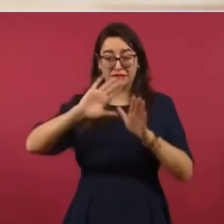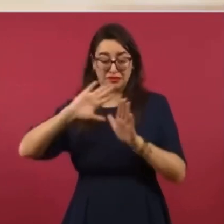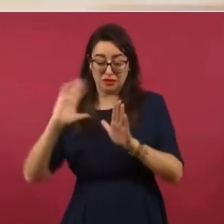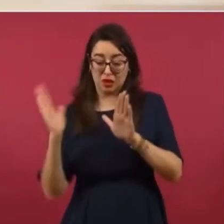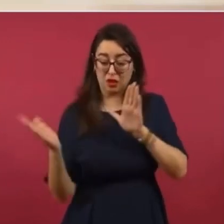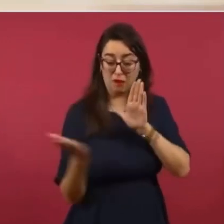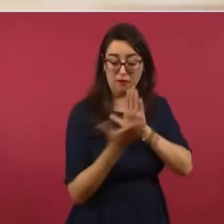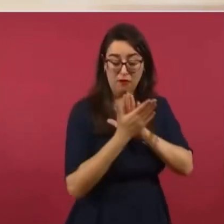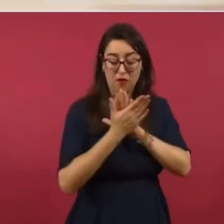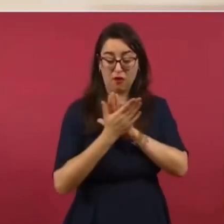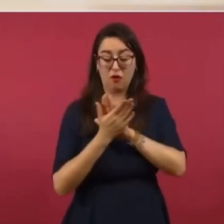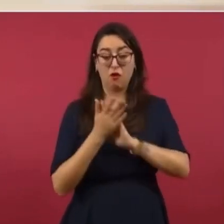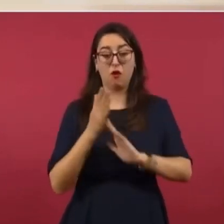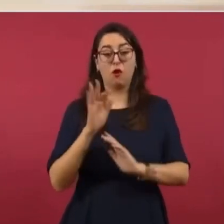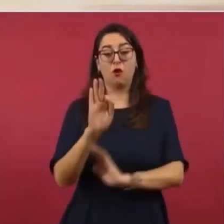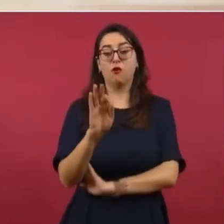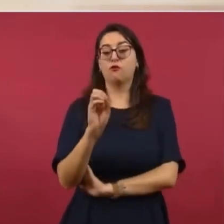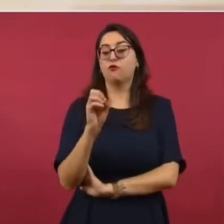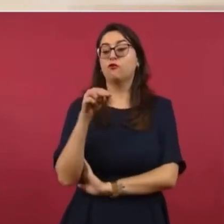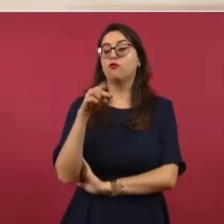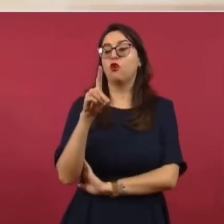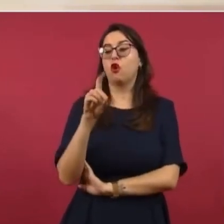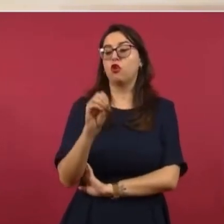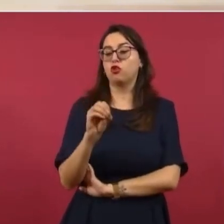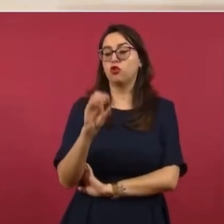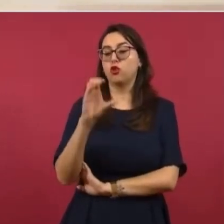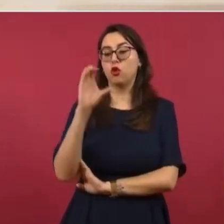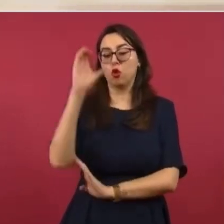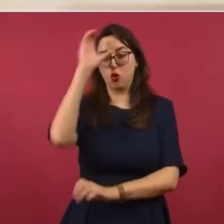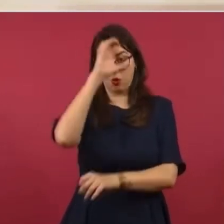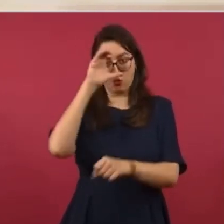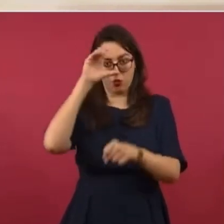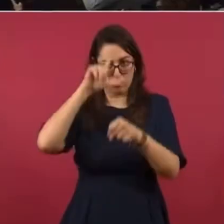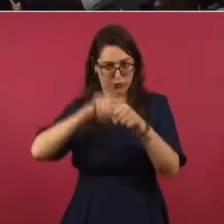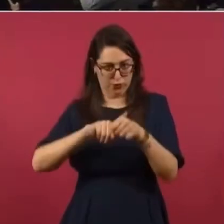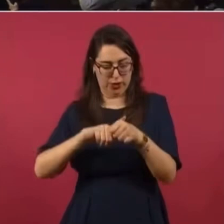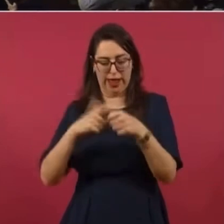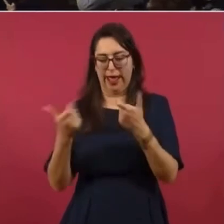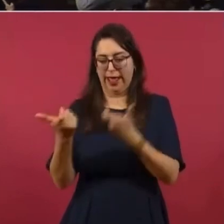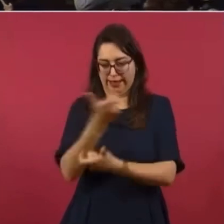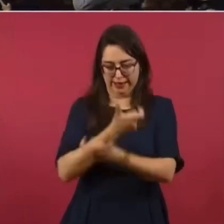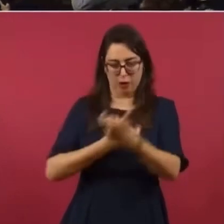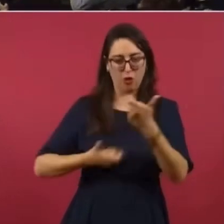todavía un libro sobre